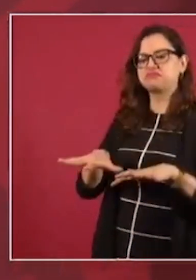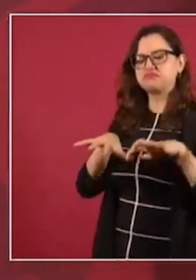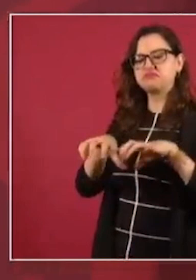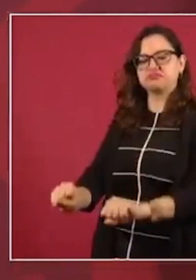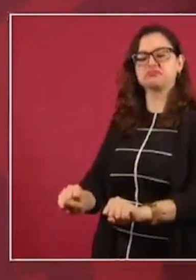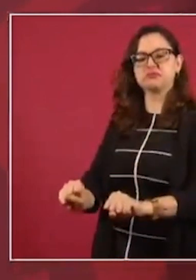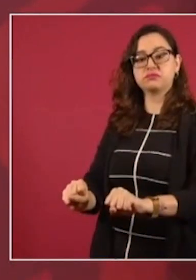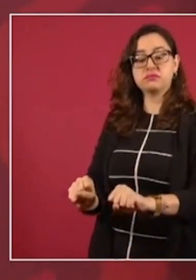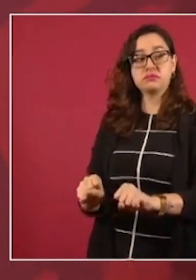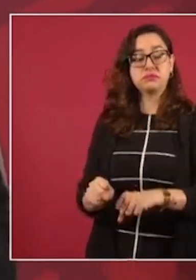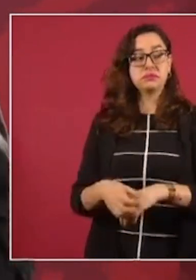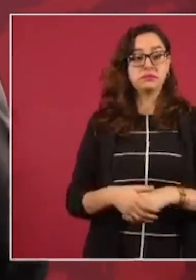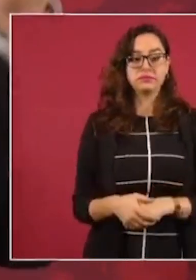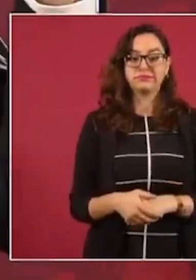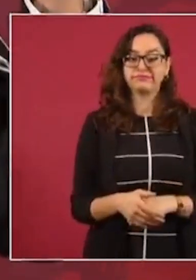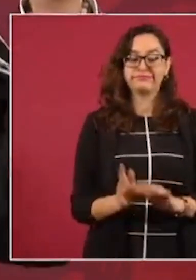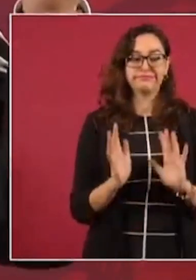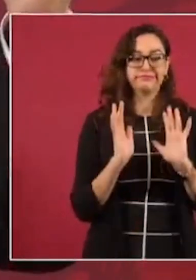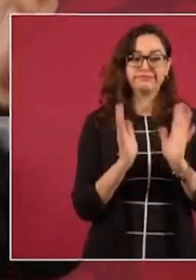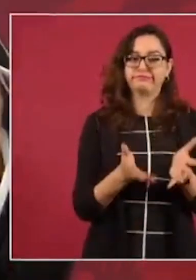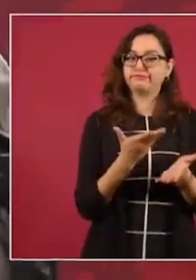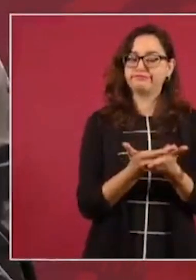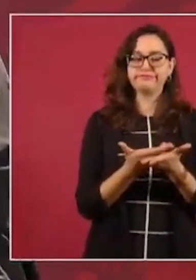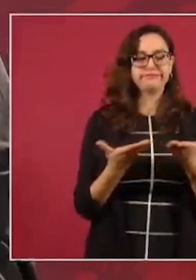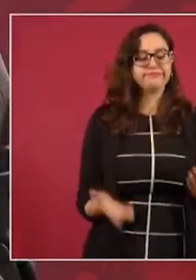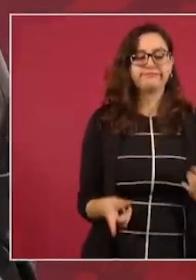eso ya no.